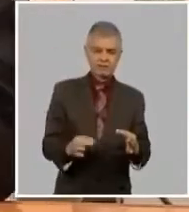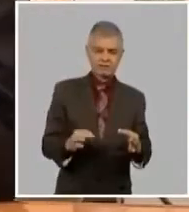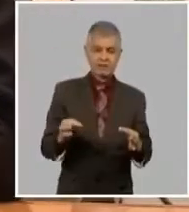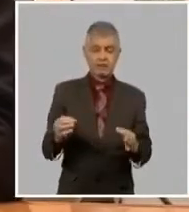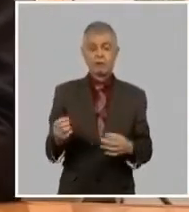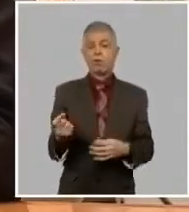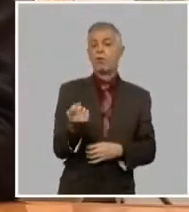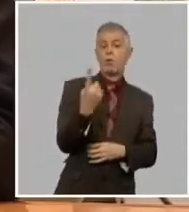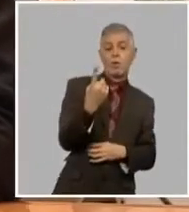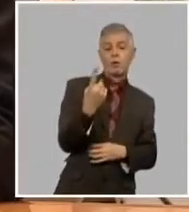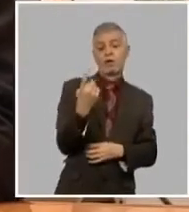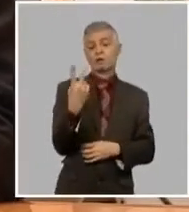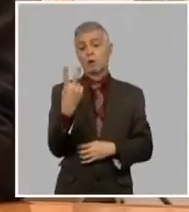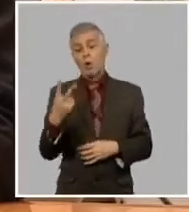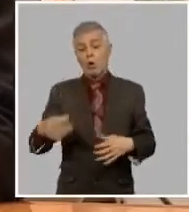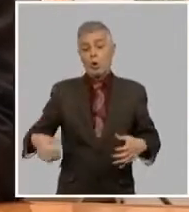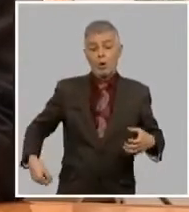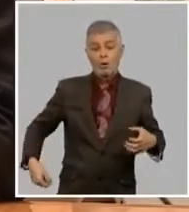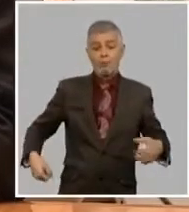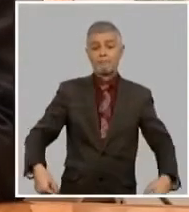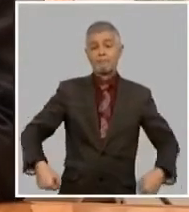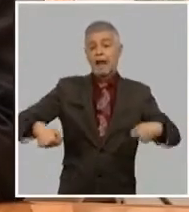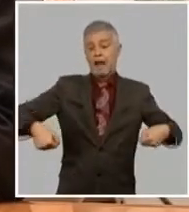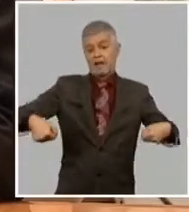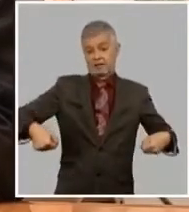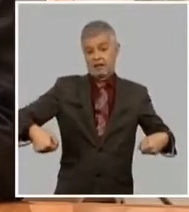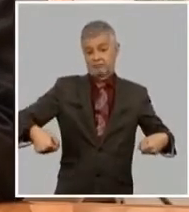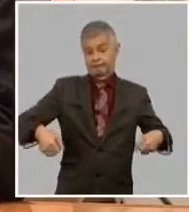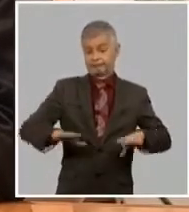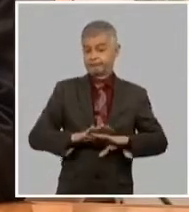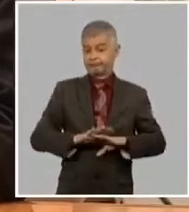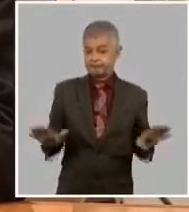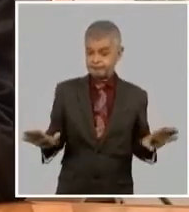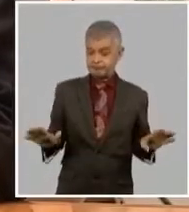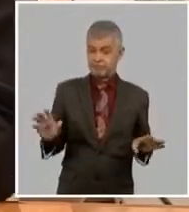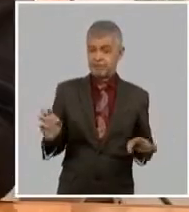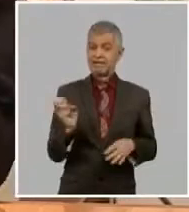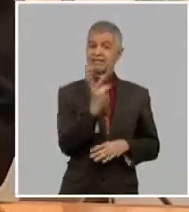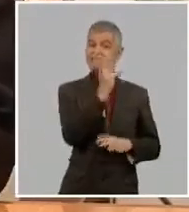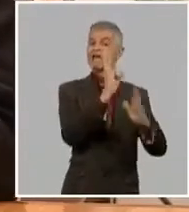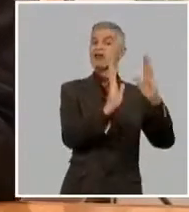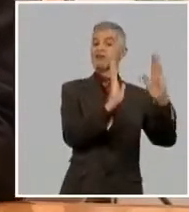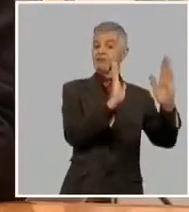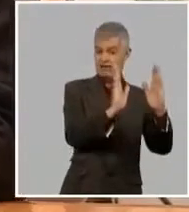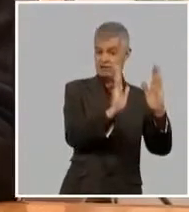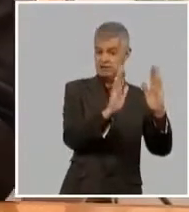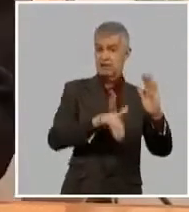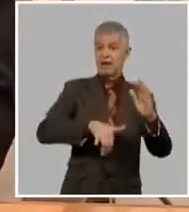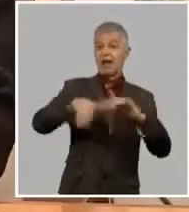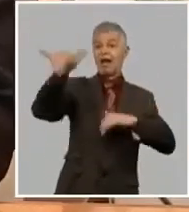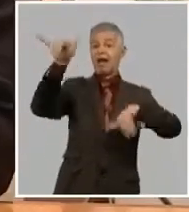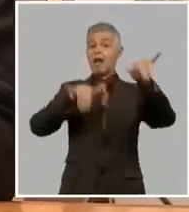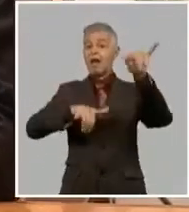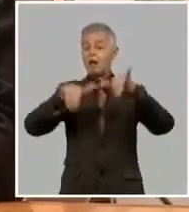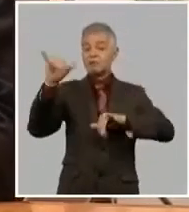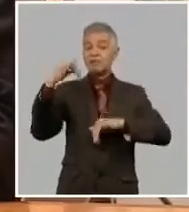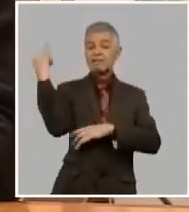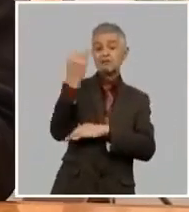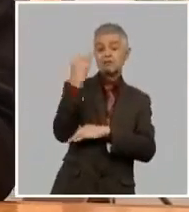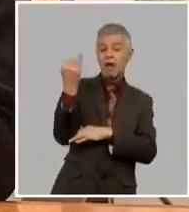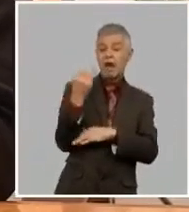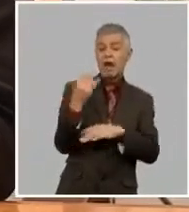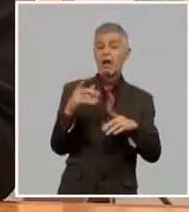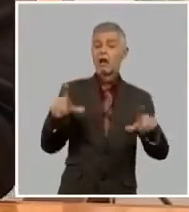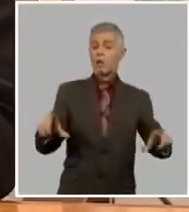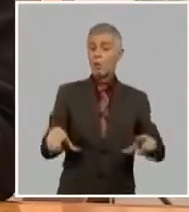y hasta dos maletas en la tercera fase. Decir también que el aeronáutico internacional está tomando un grupo de